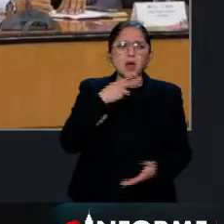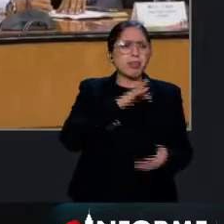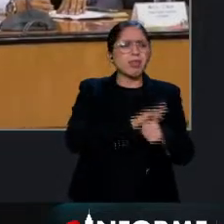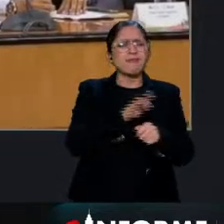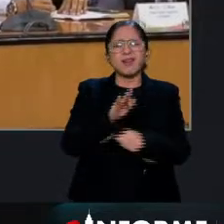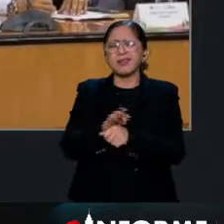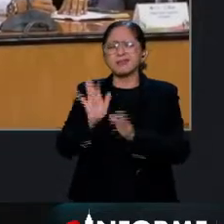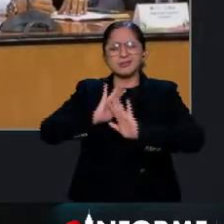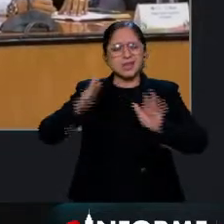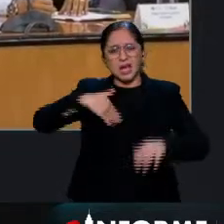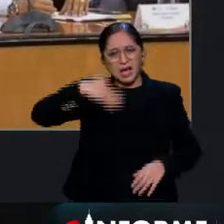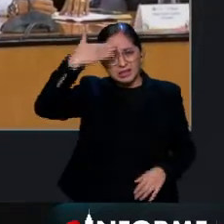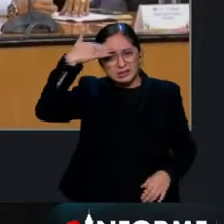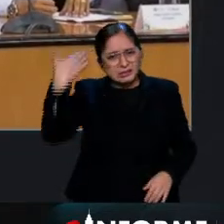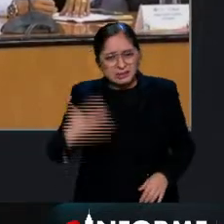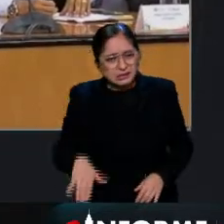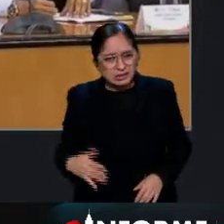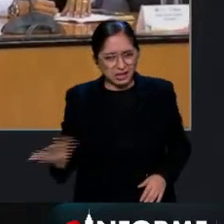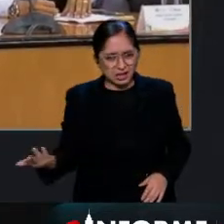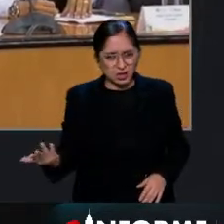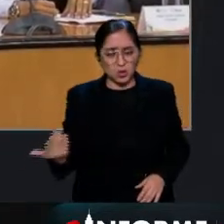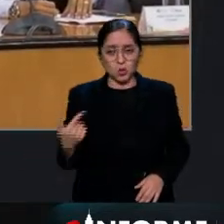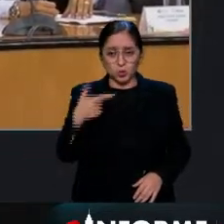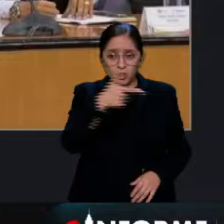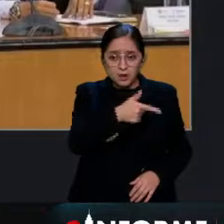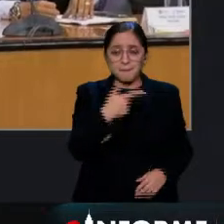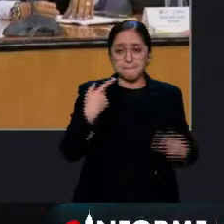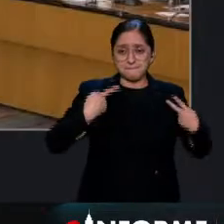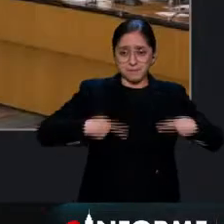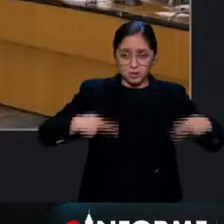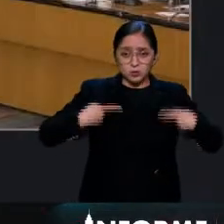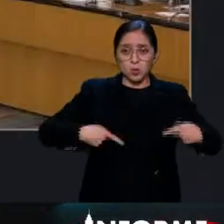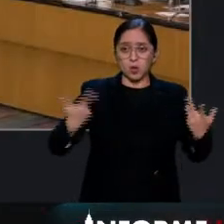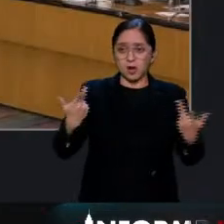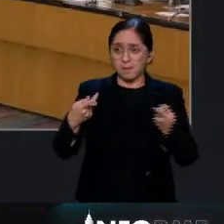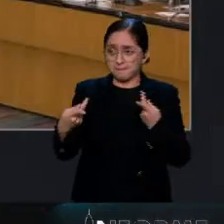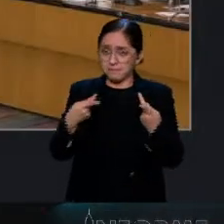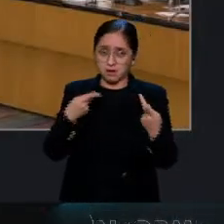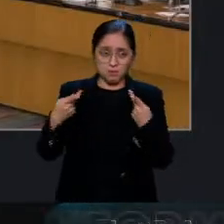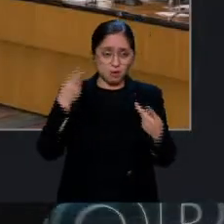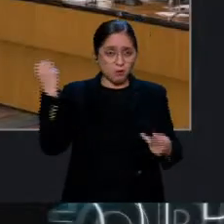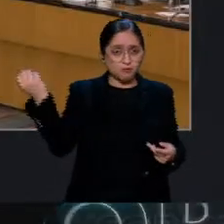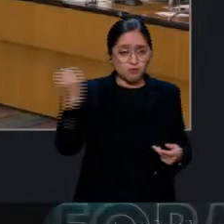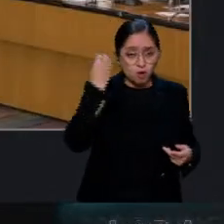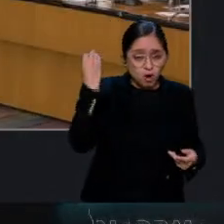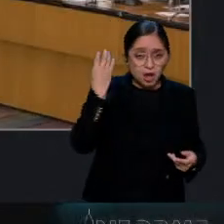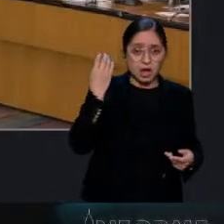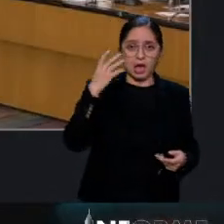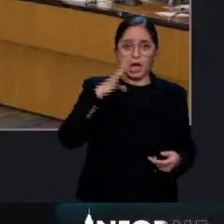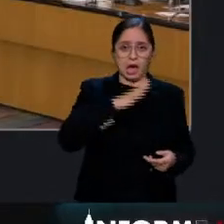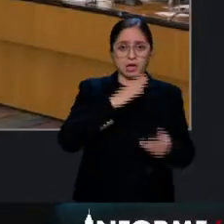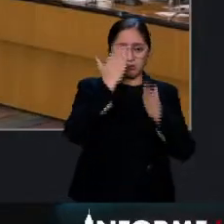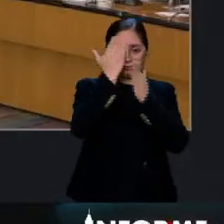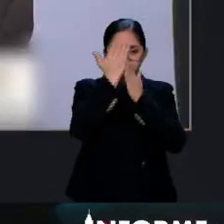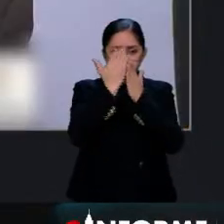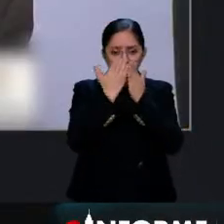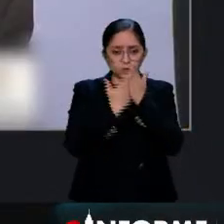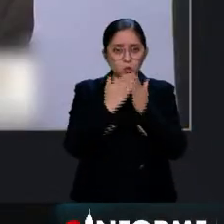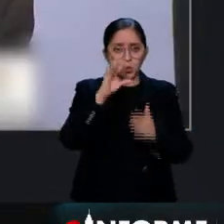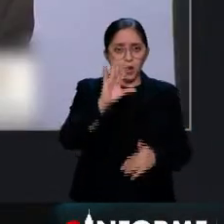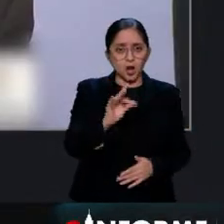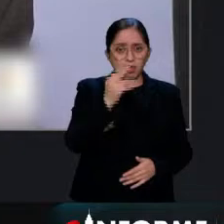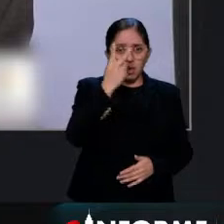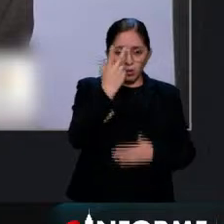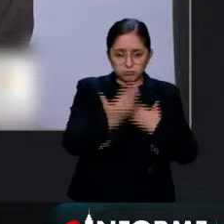finalmente si sé como organizador de estos foros que hay 42 iniciativas bueno pues